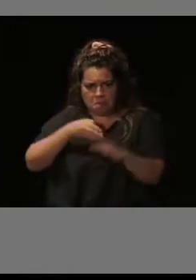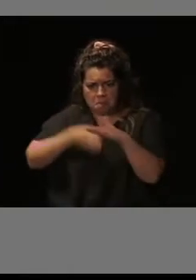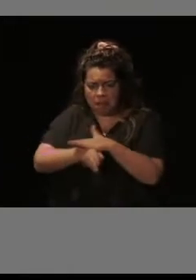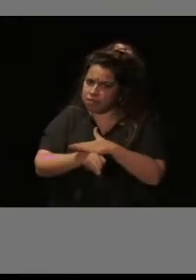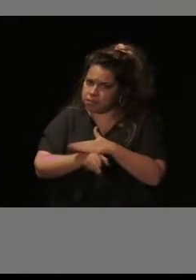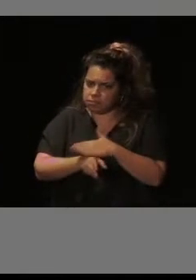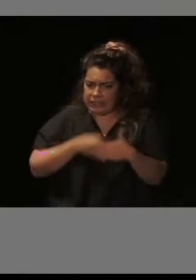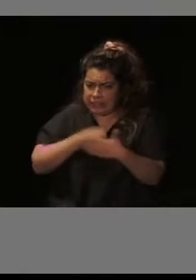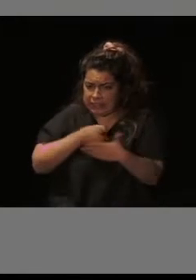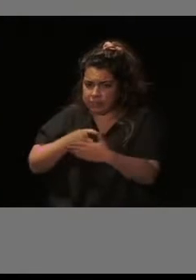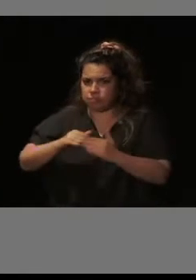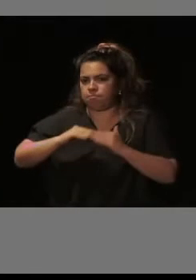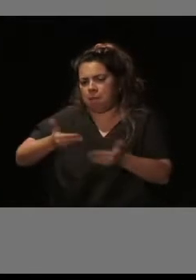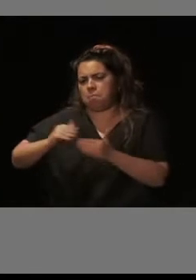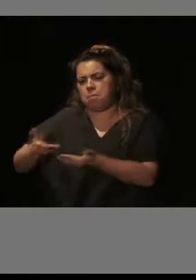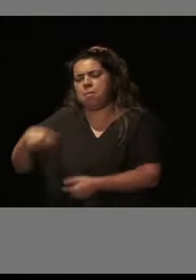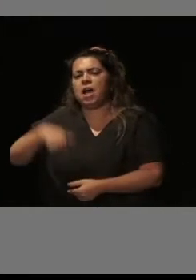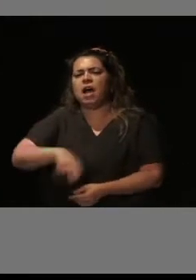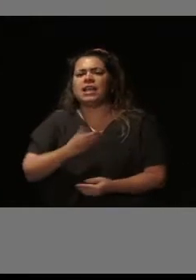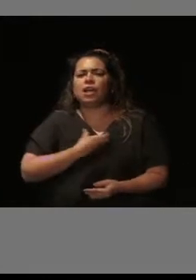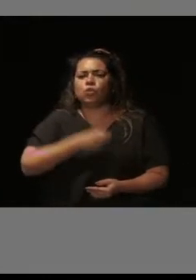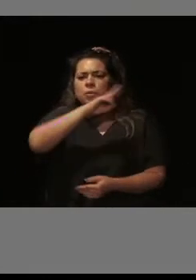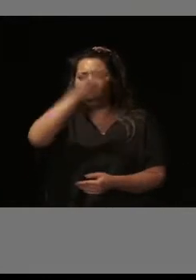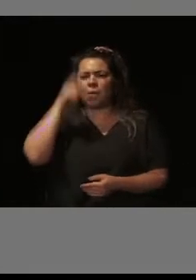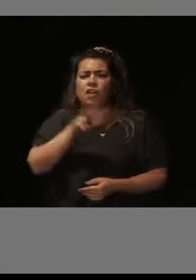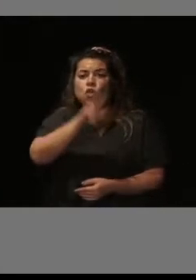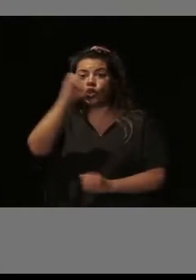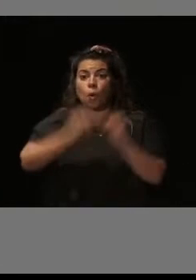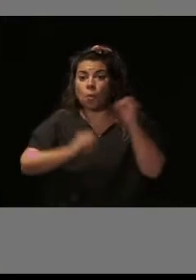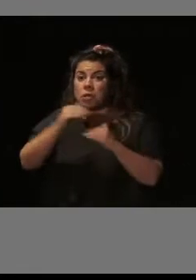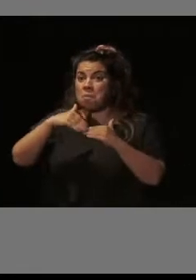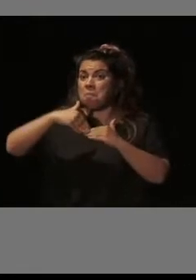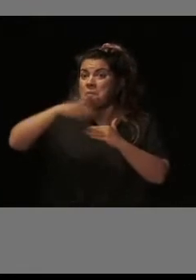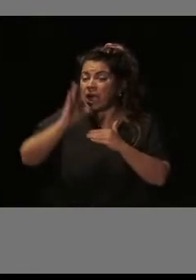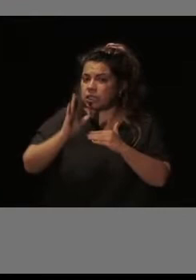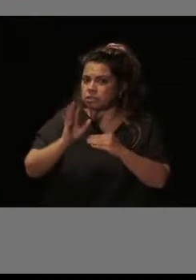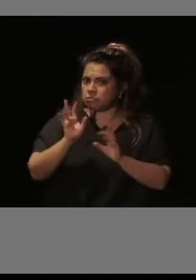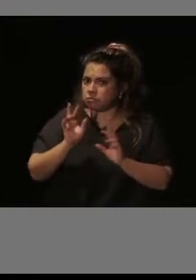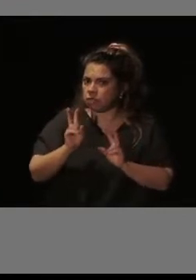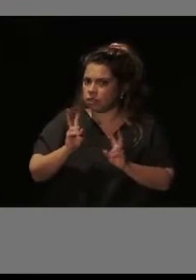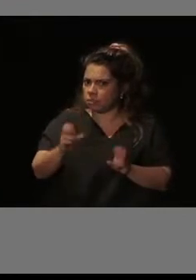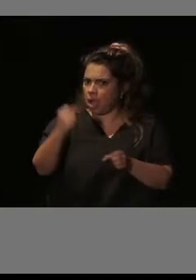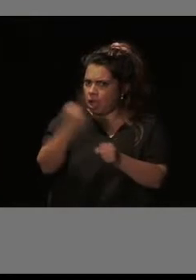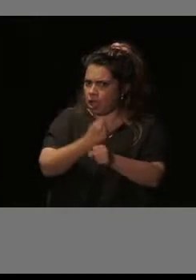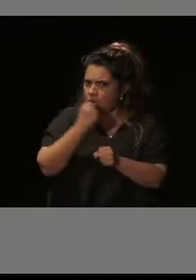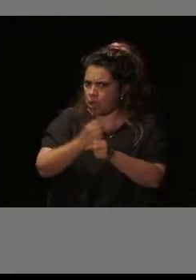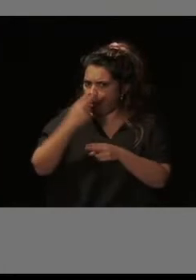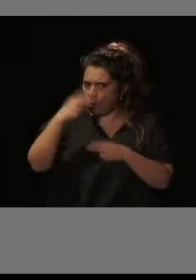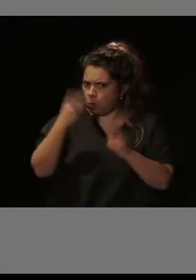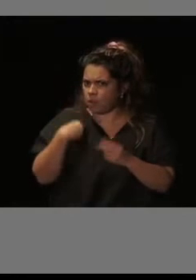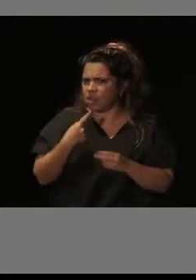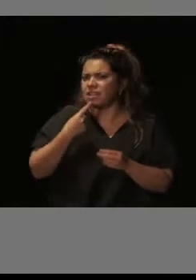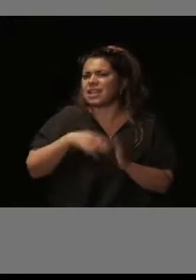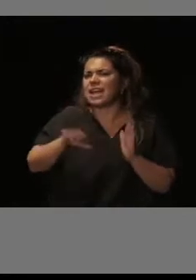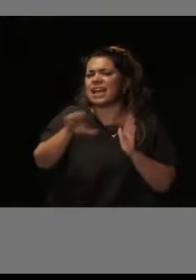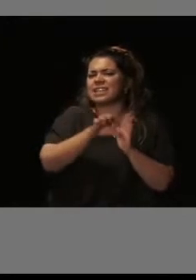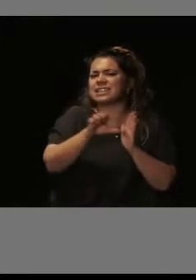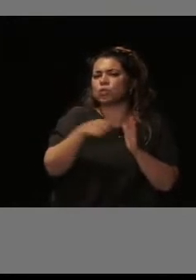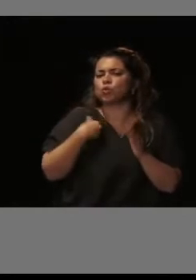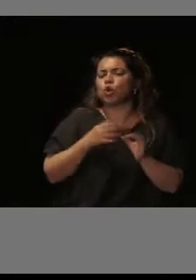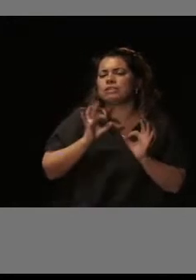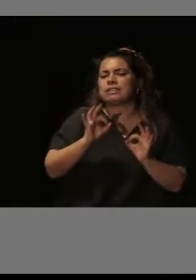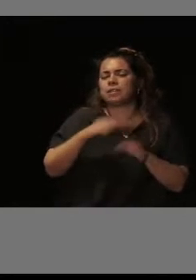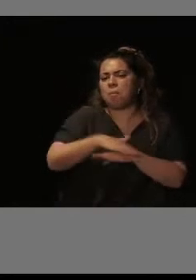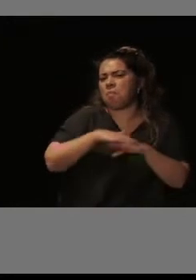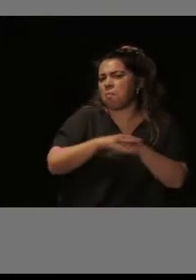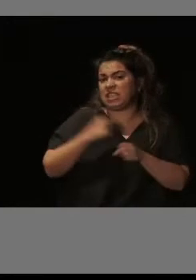superamos el 2% del empleo total que establece el Estatuto Básico del Empleo Público